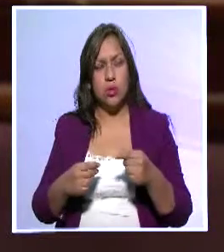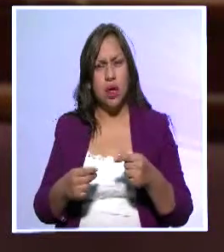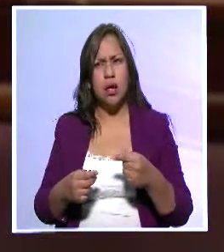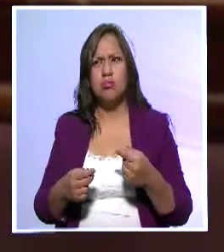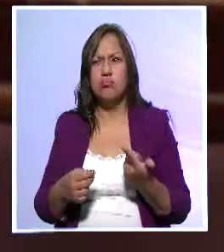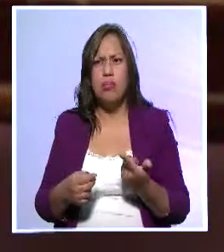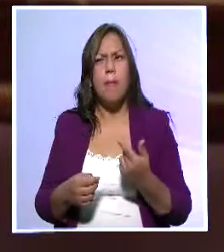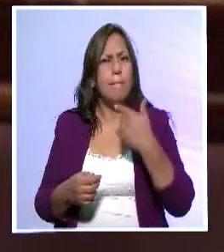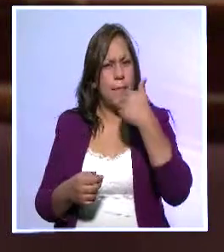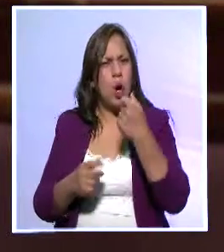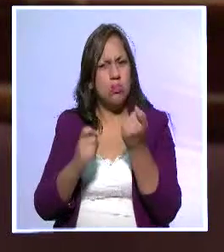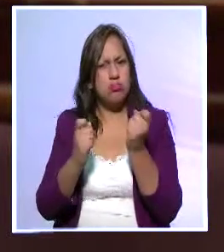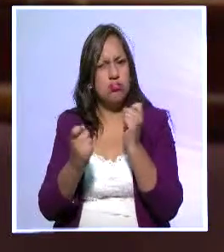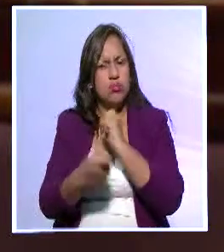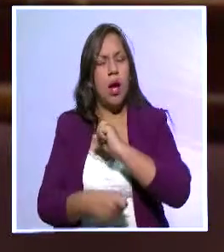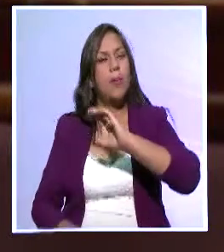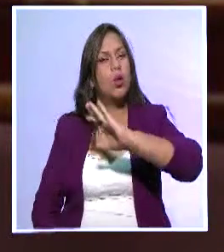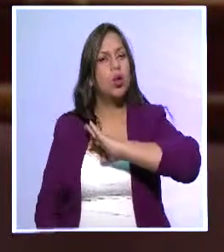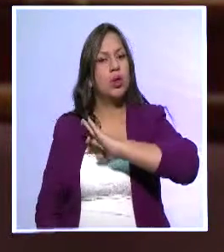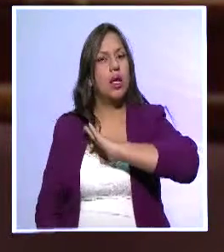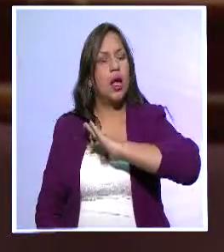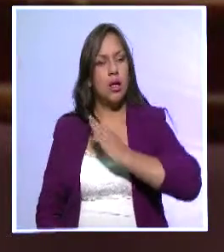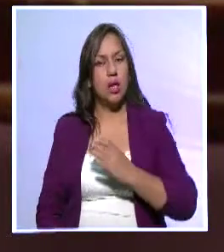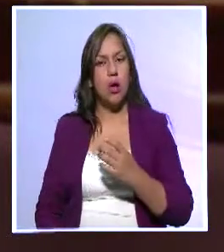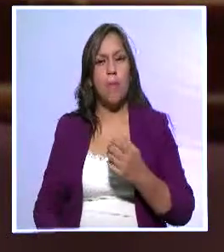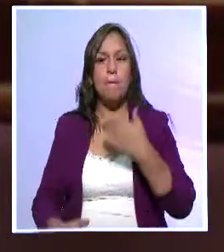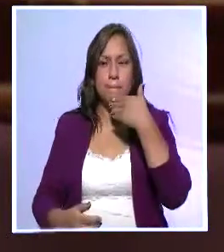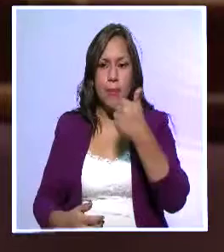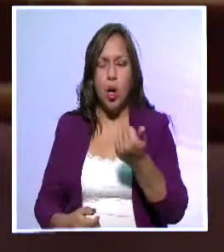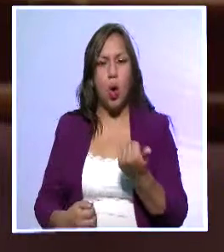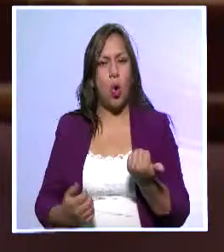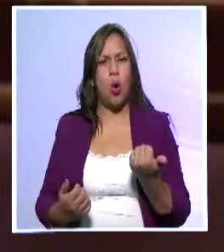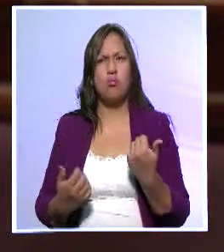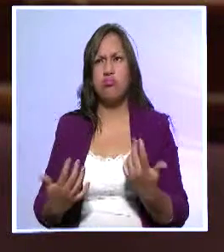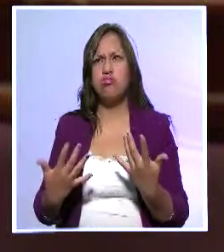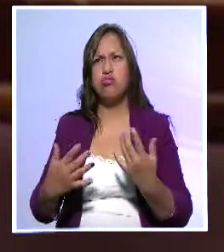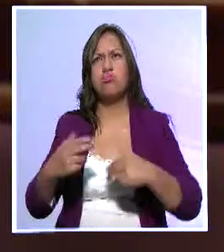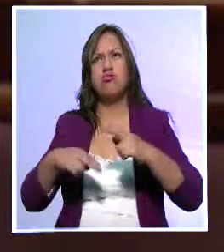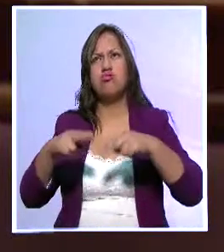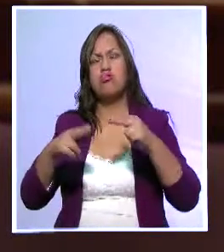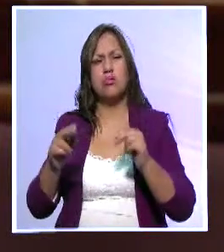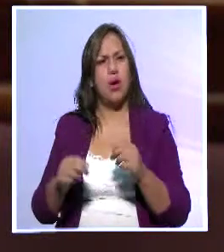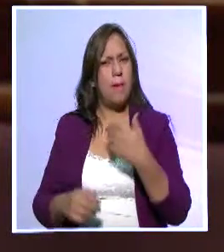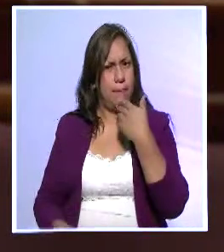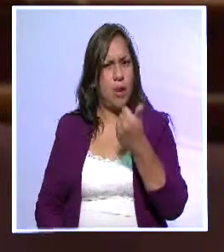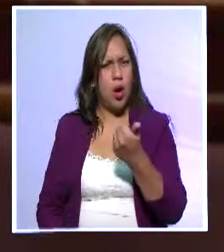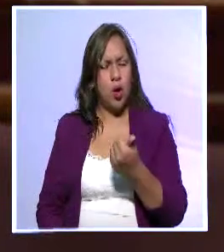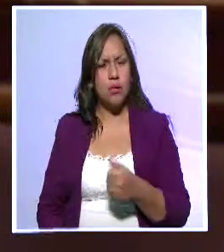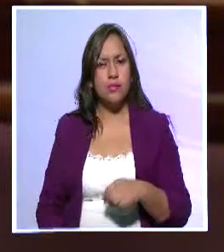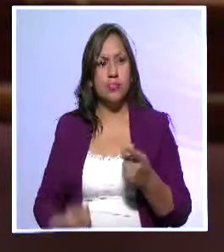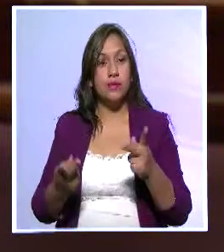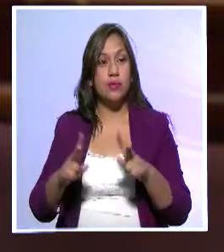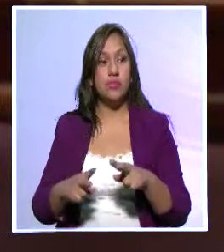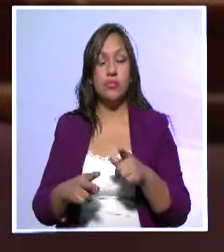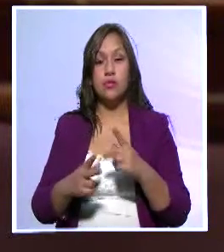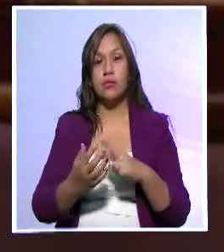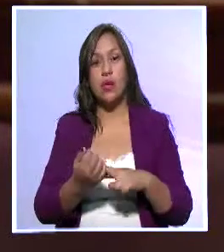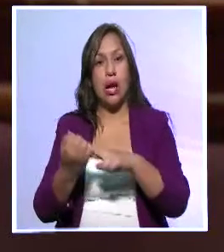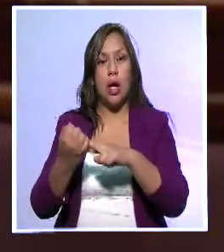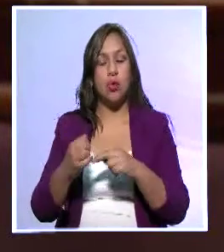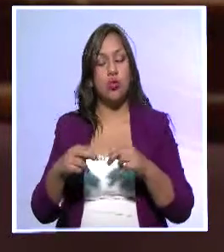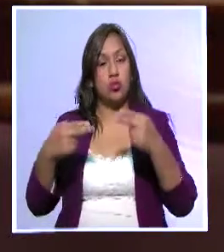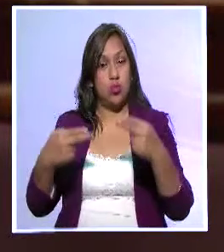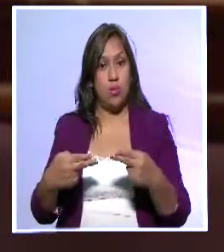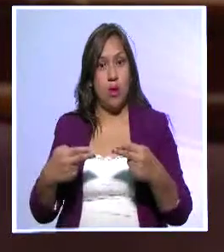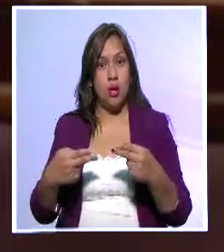han aportado, han entregado mayor infraestructura, han consignado mayor recurso humano, inclusive,